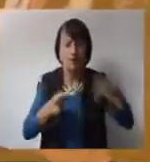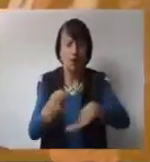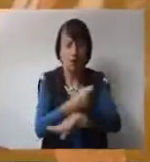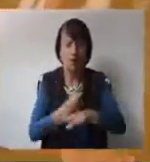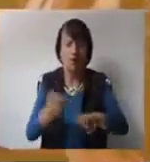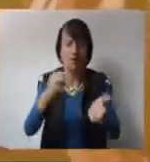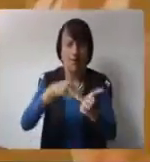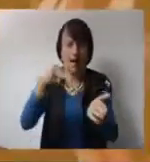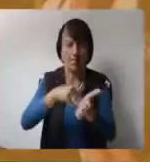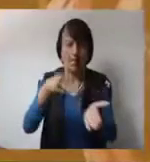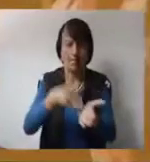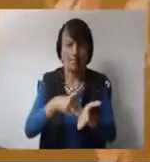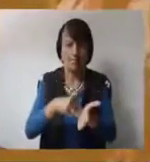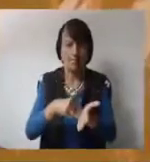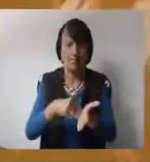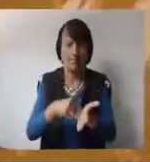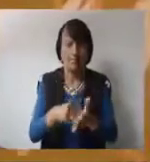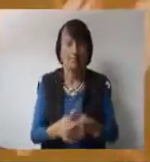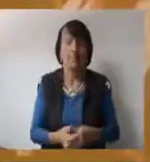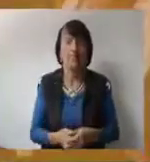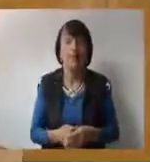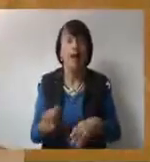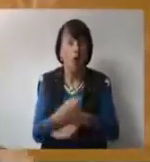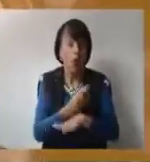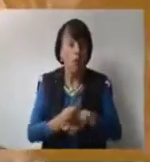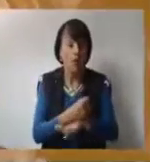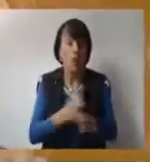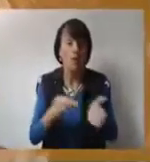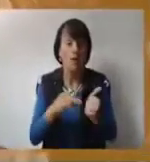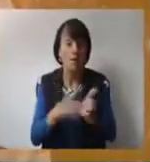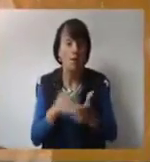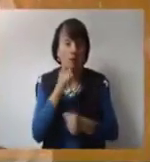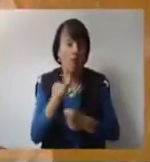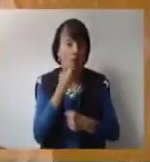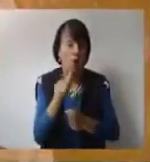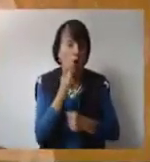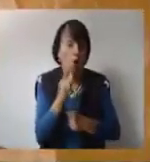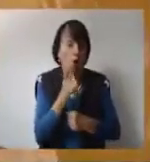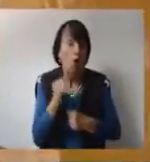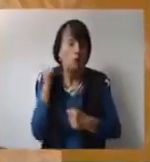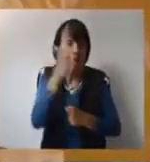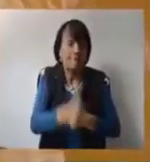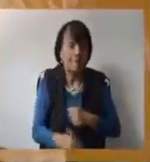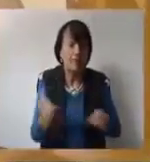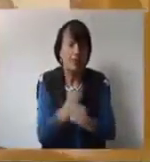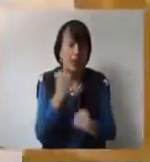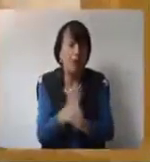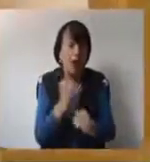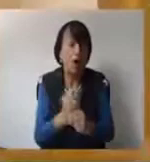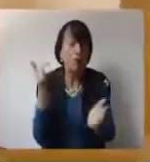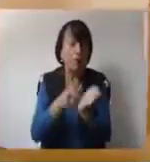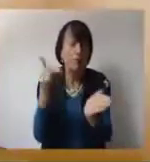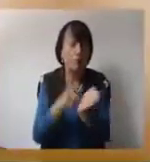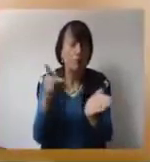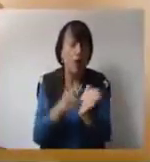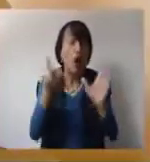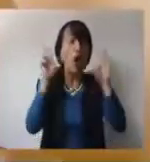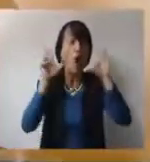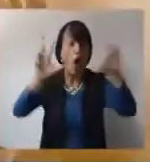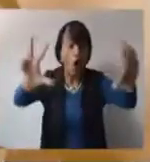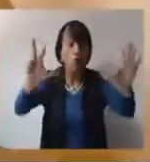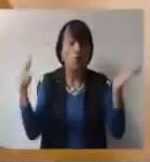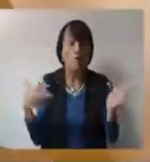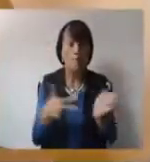han implantado en la gobernación del Estado Miranda. El gobernador de Miranda informó que durante su gestión han